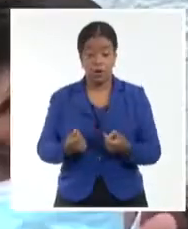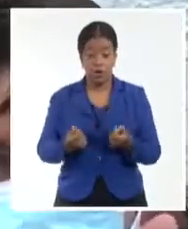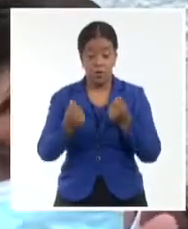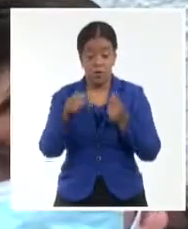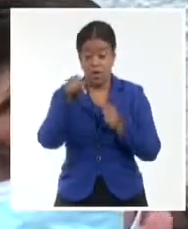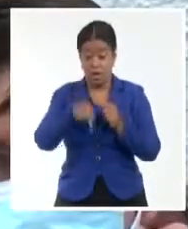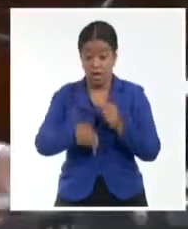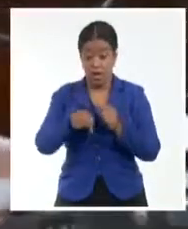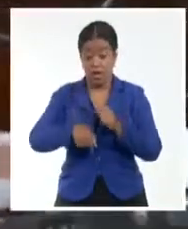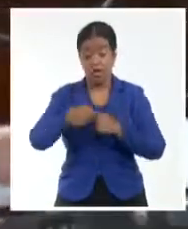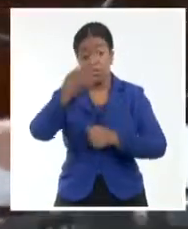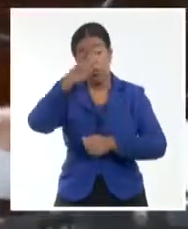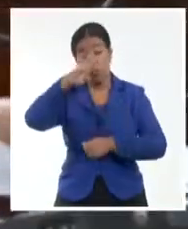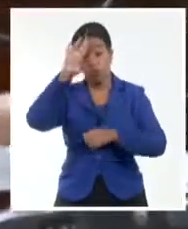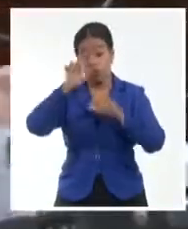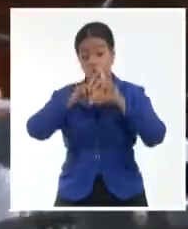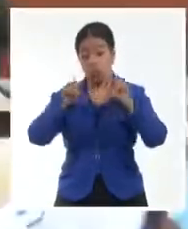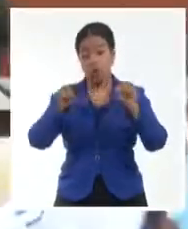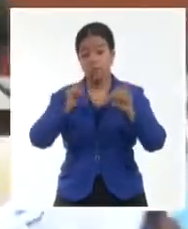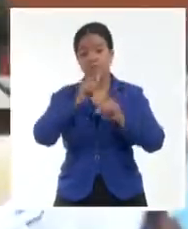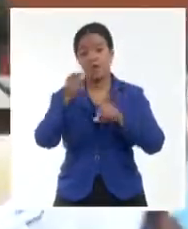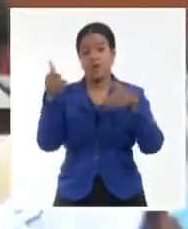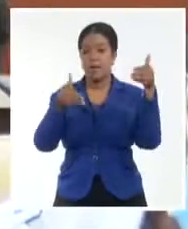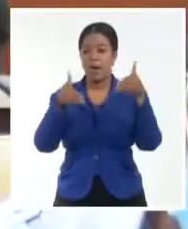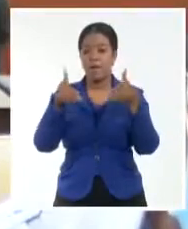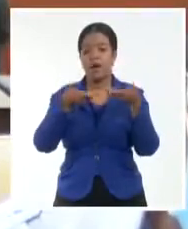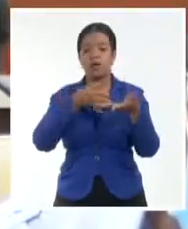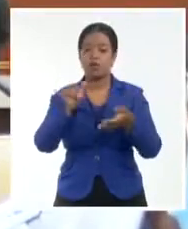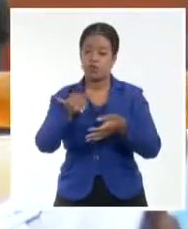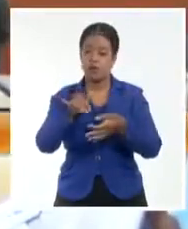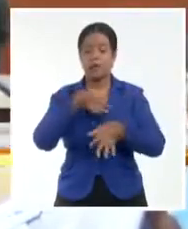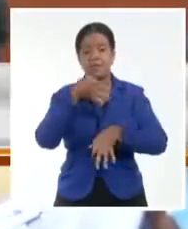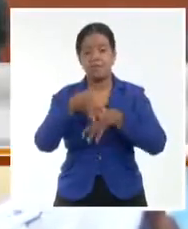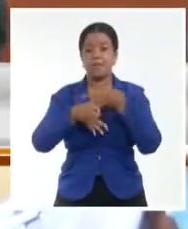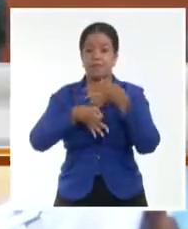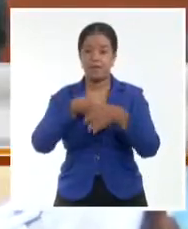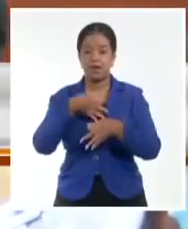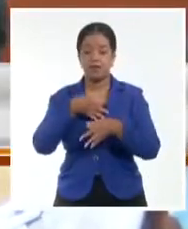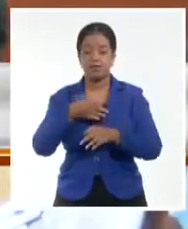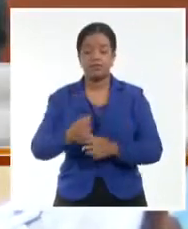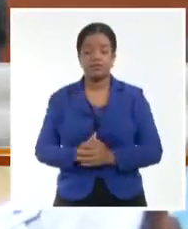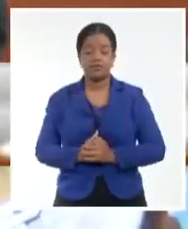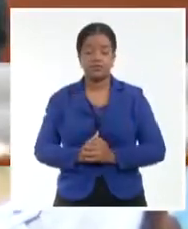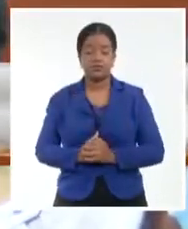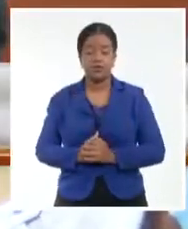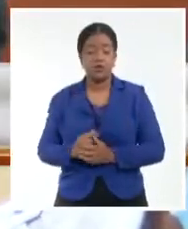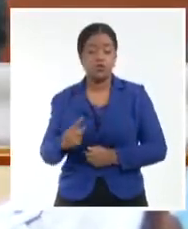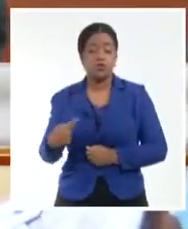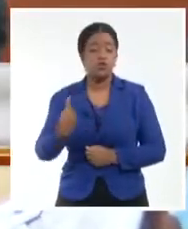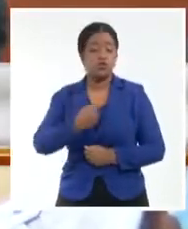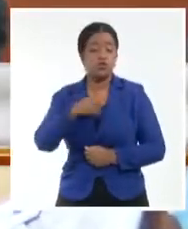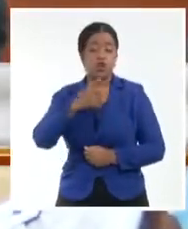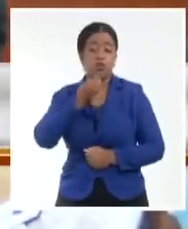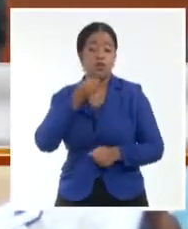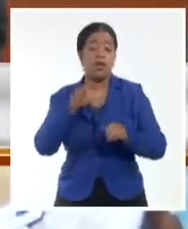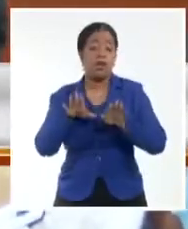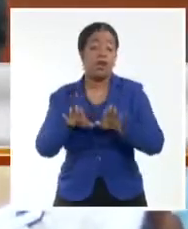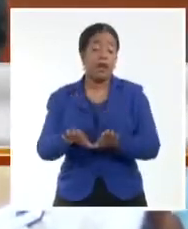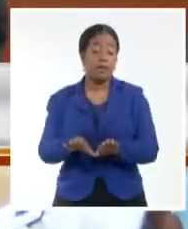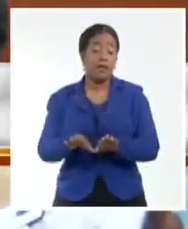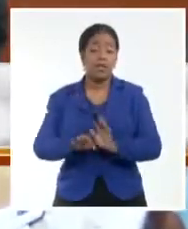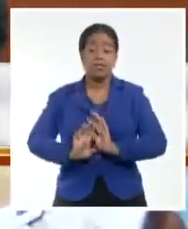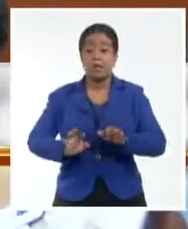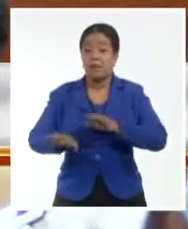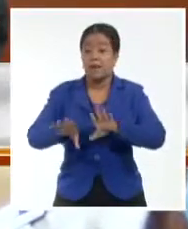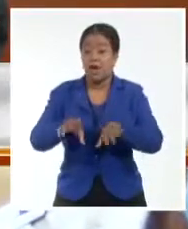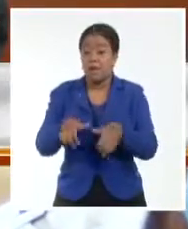coexisten en el país, opinaron los participantes. Nosotros realmente no podemos esperar a tener las condiciones creadas para empezar